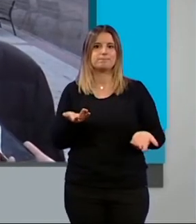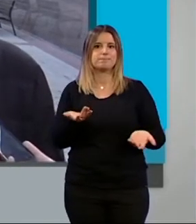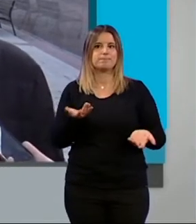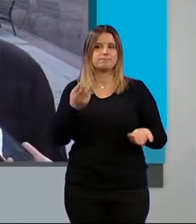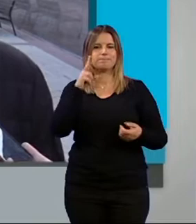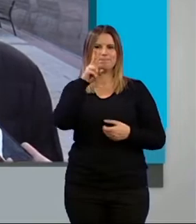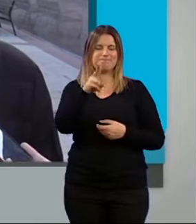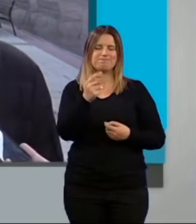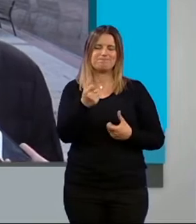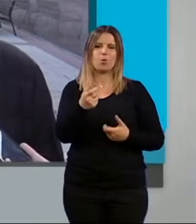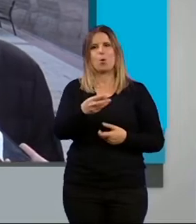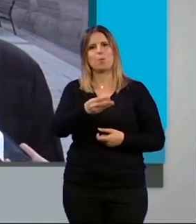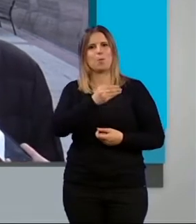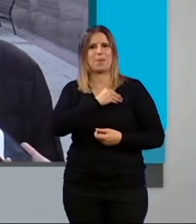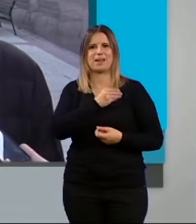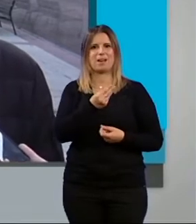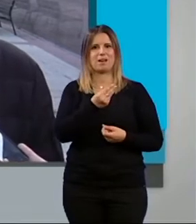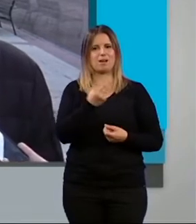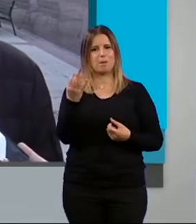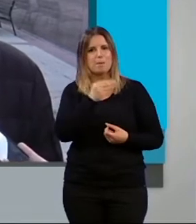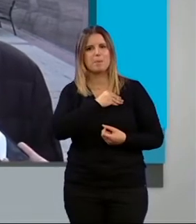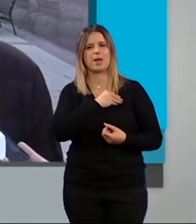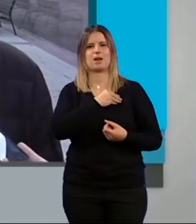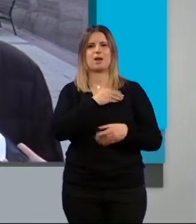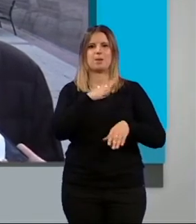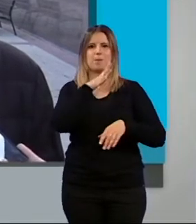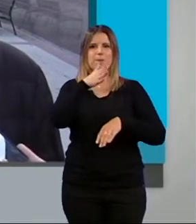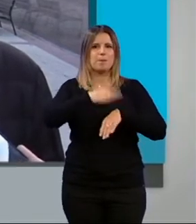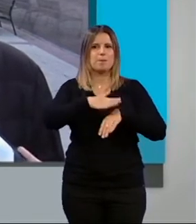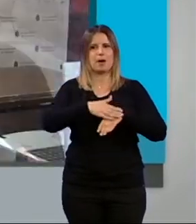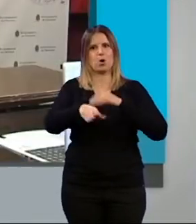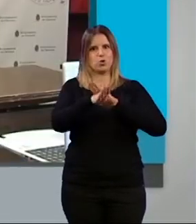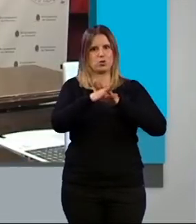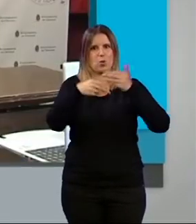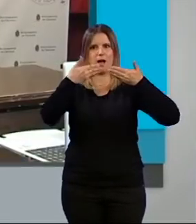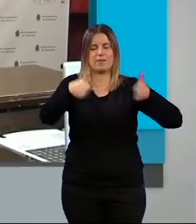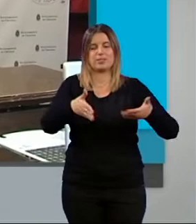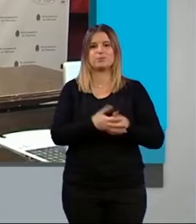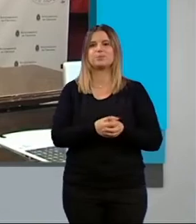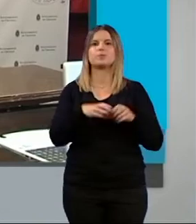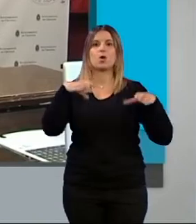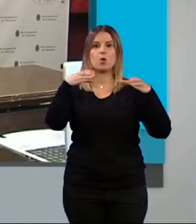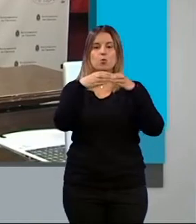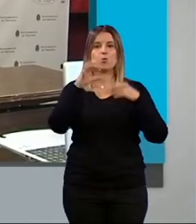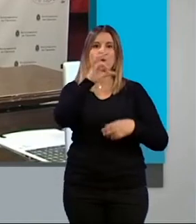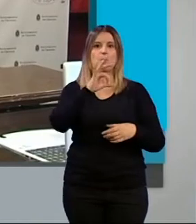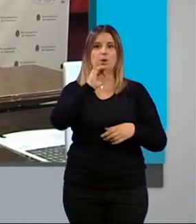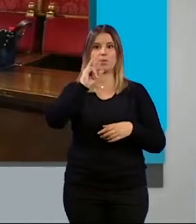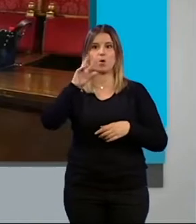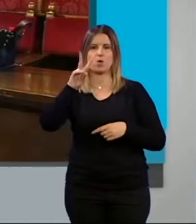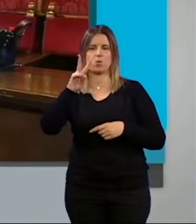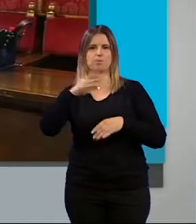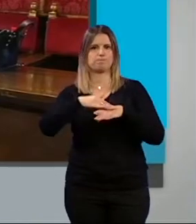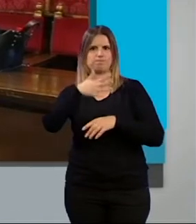vemos con pena de que no se tome la medida adecuada para que esto no ocurra. El Grupo Municipal de Podemos Izquierda Unidad ha